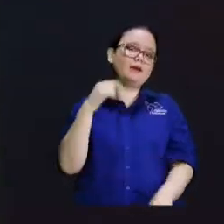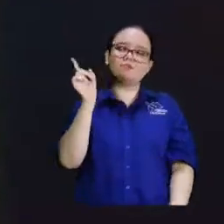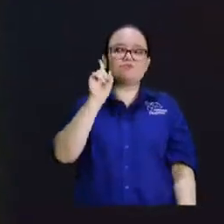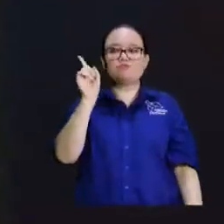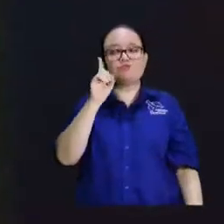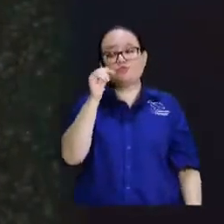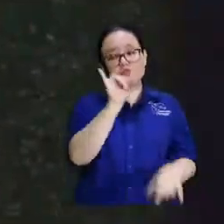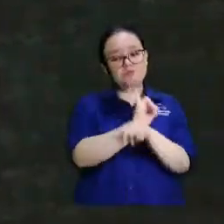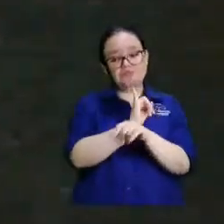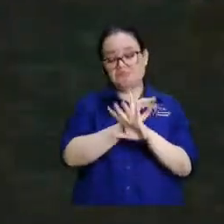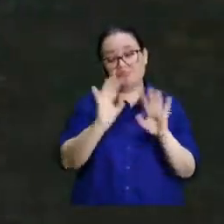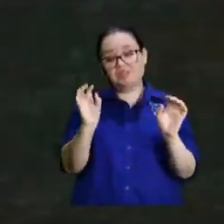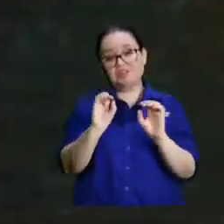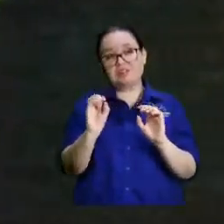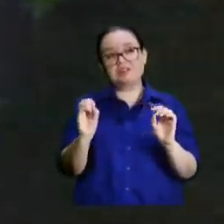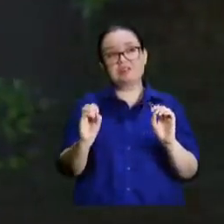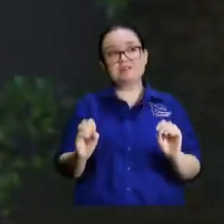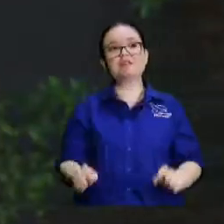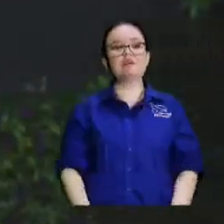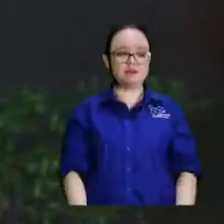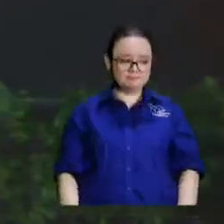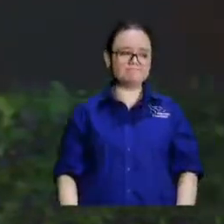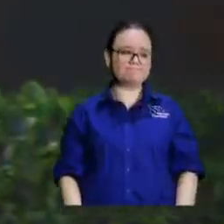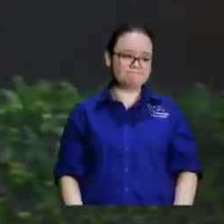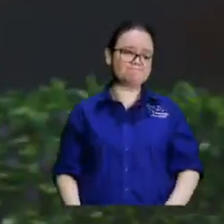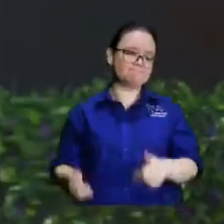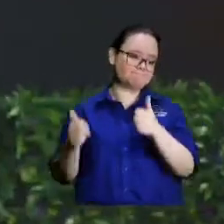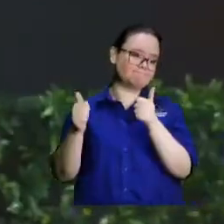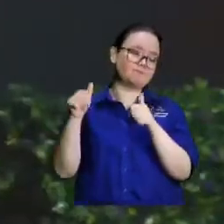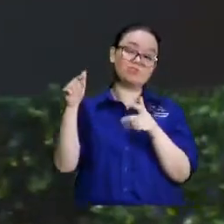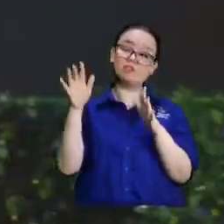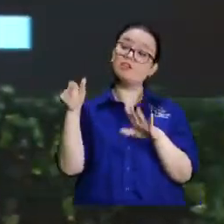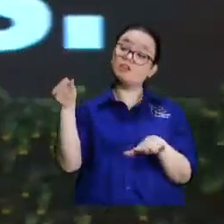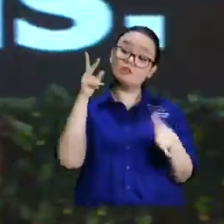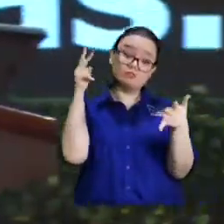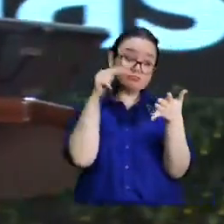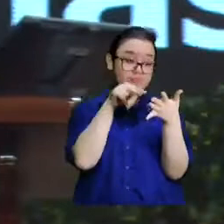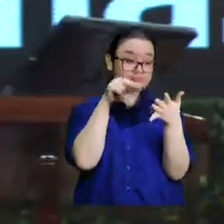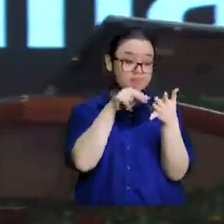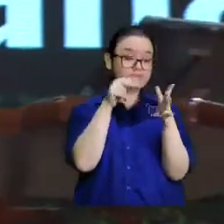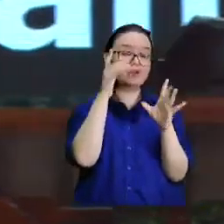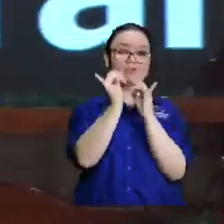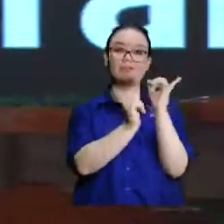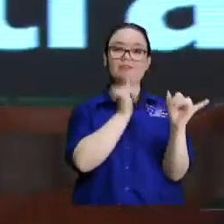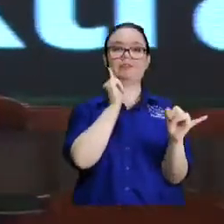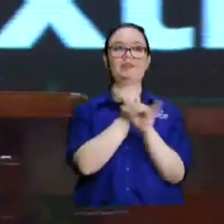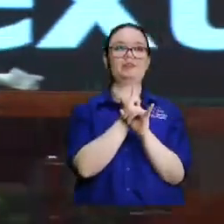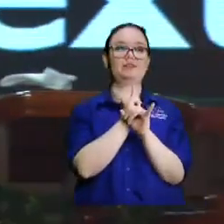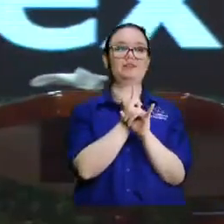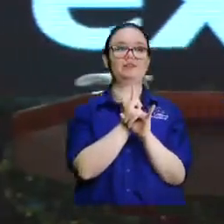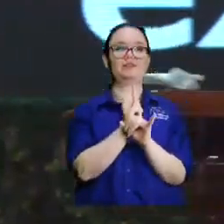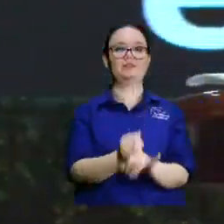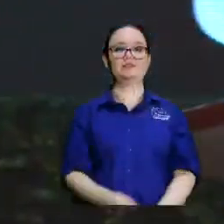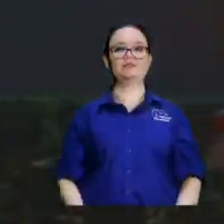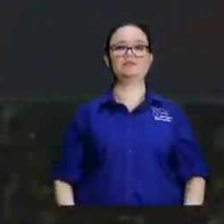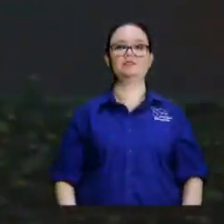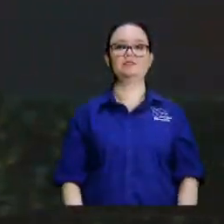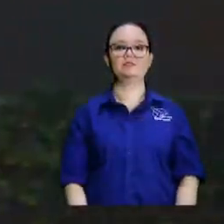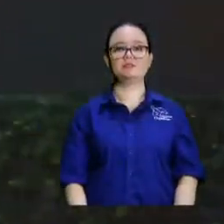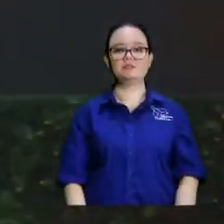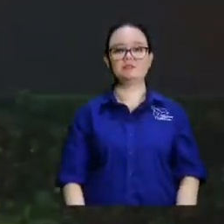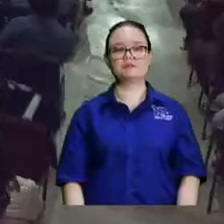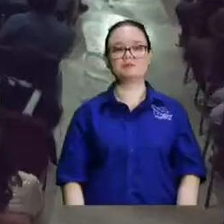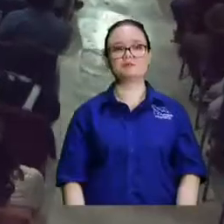gran hombre! ya sé dónde te congregas en YouTube te congregas y tus maestros son un montón de